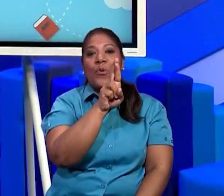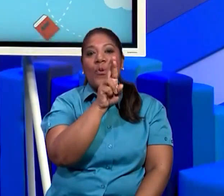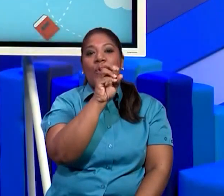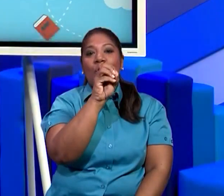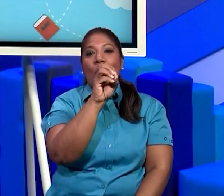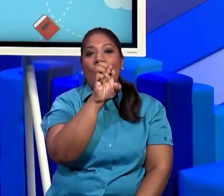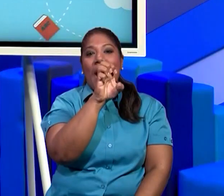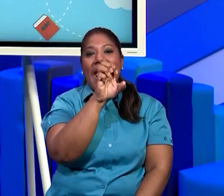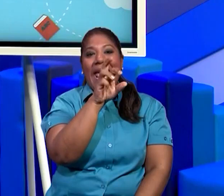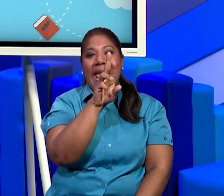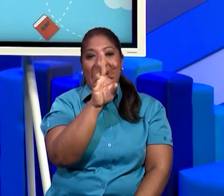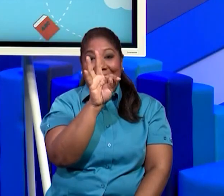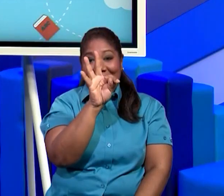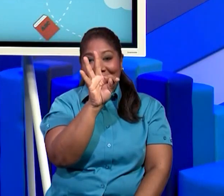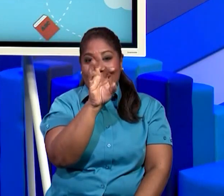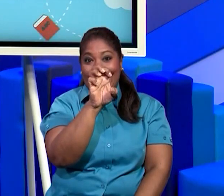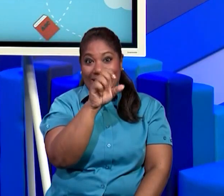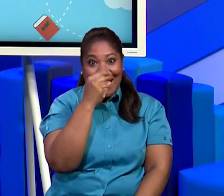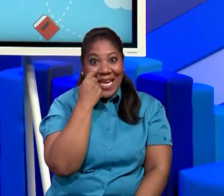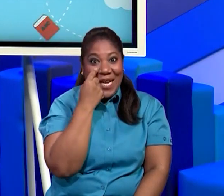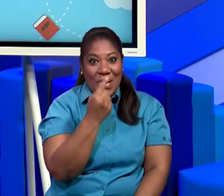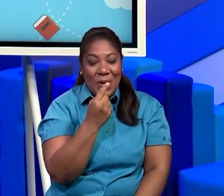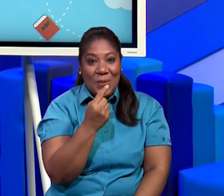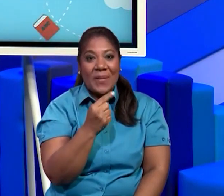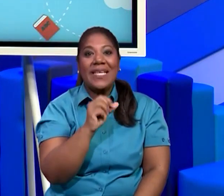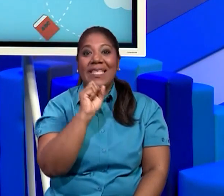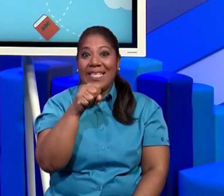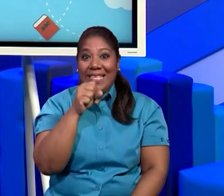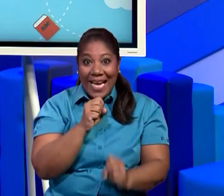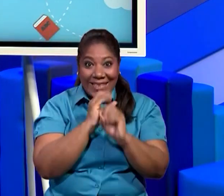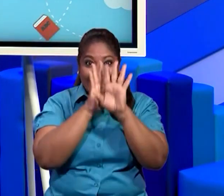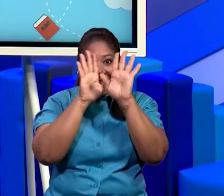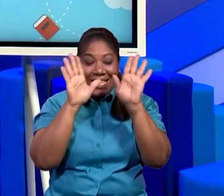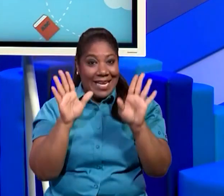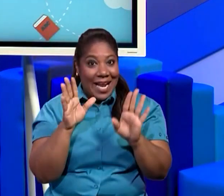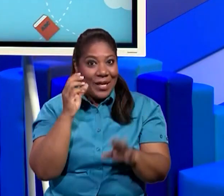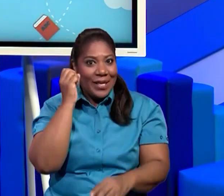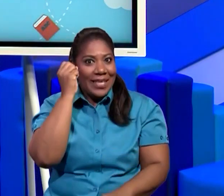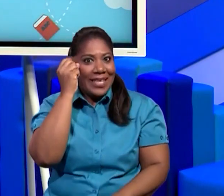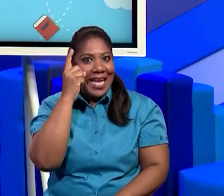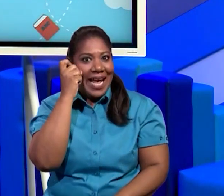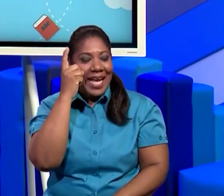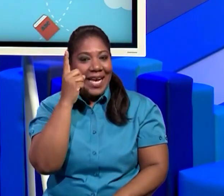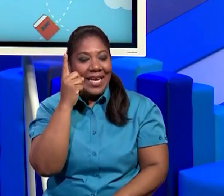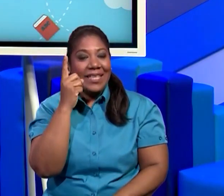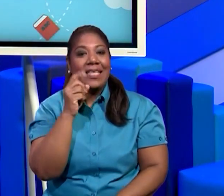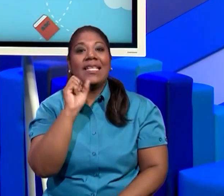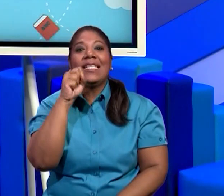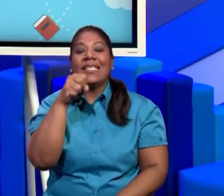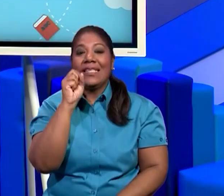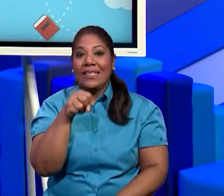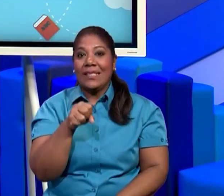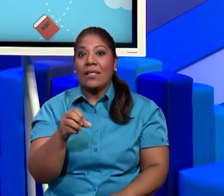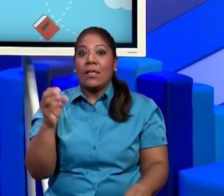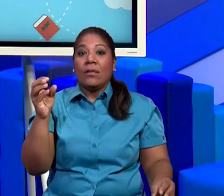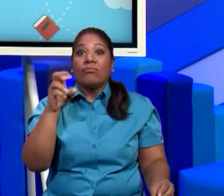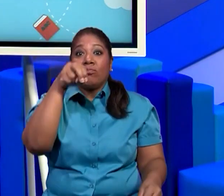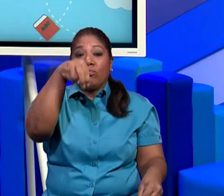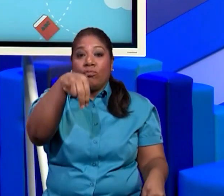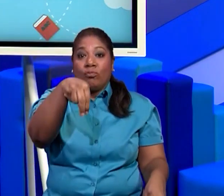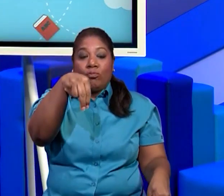bien, chicos, ¿estamos claritos con noroeste y con